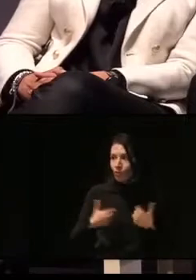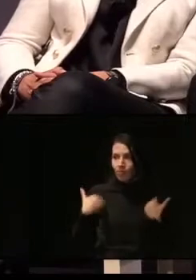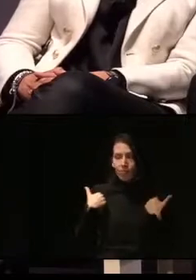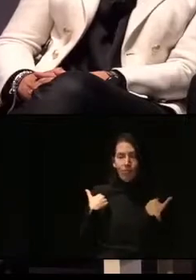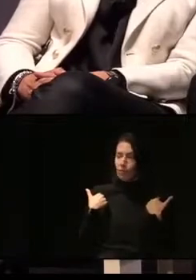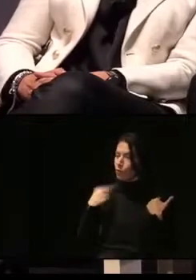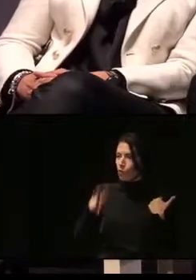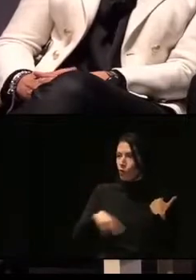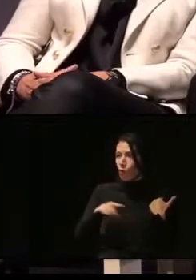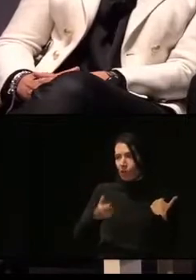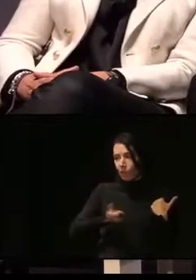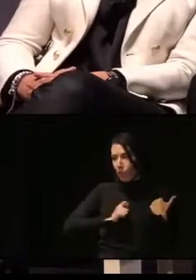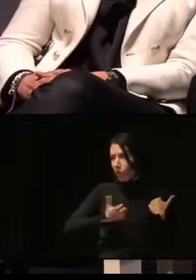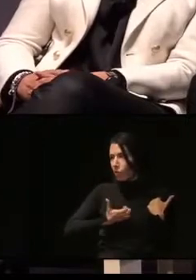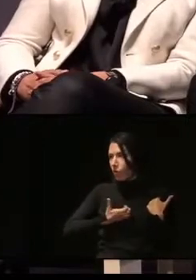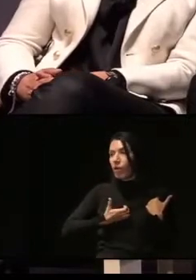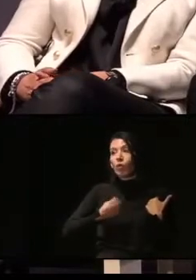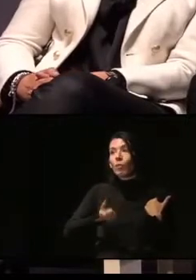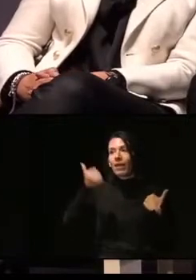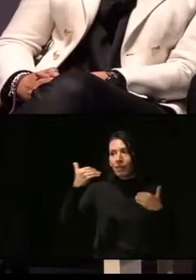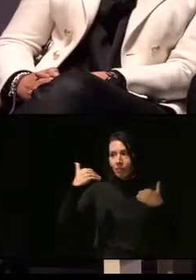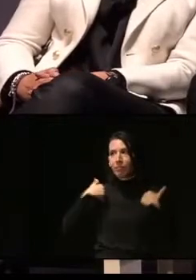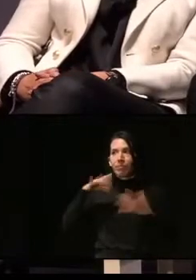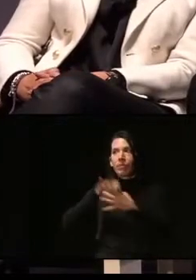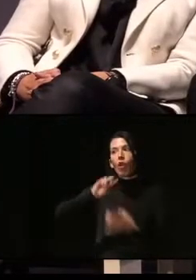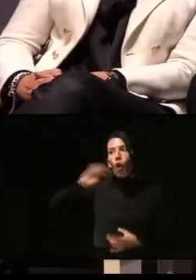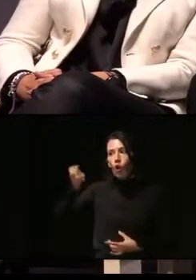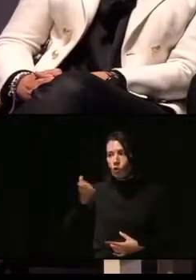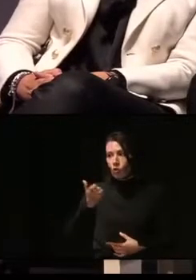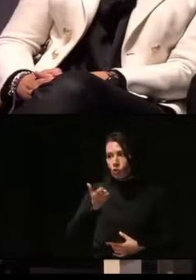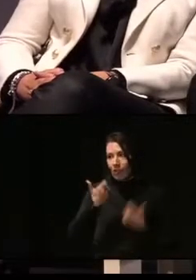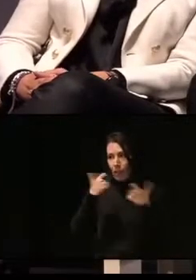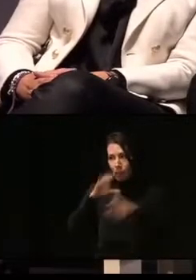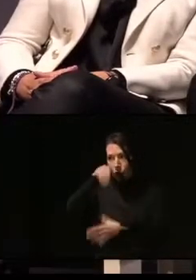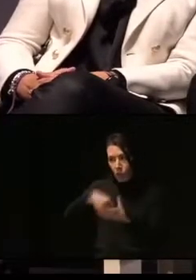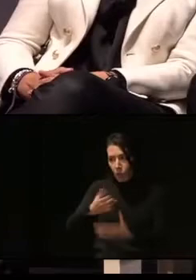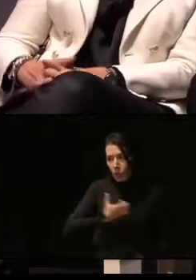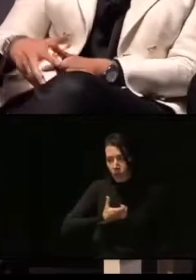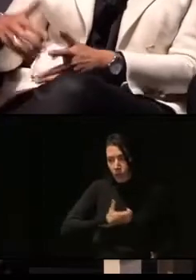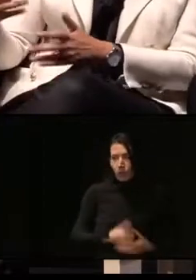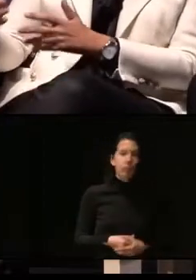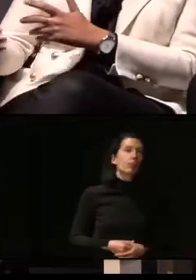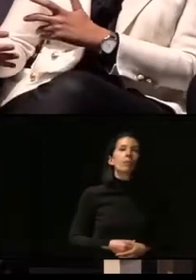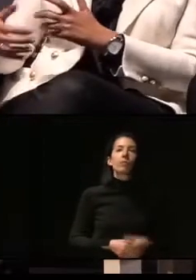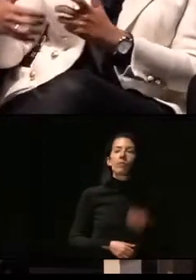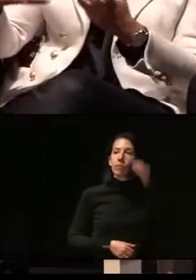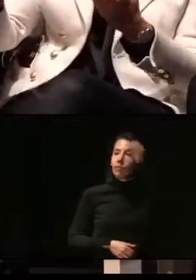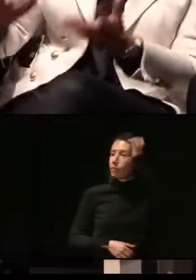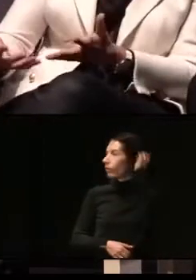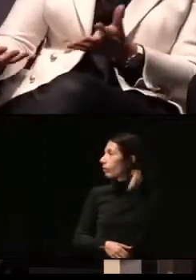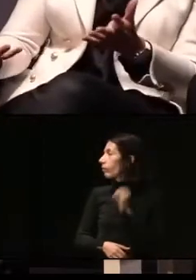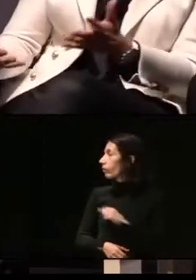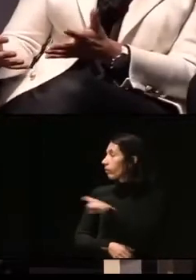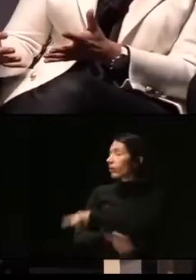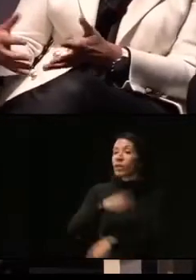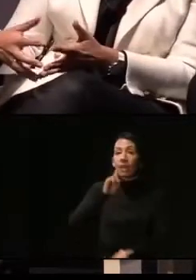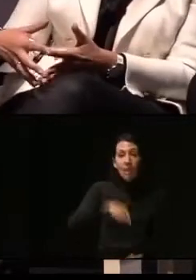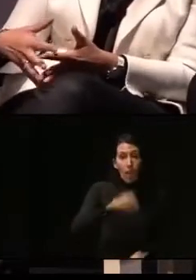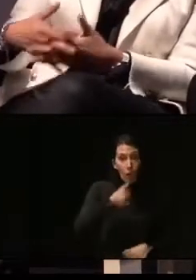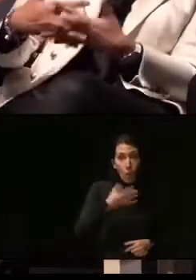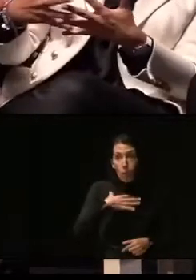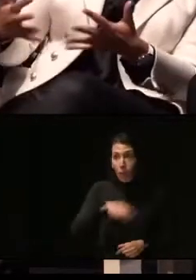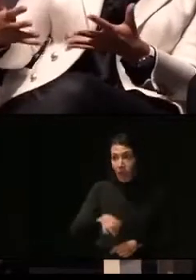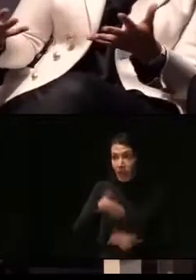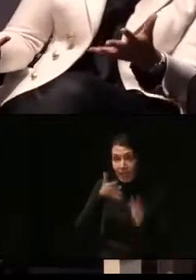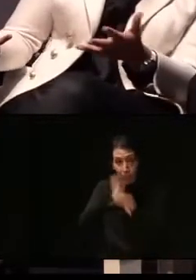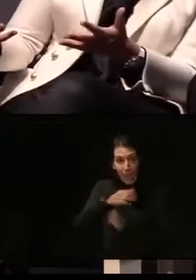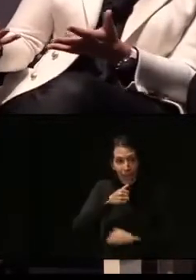Municipal, sino a otros departamentos del Ayuntamiento. Y ahora se les puede informar que, además, tienen ayudas